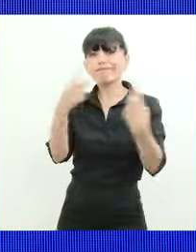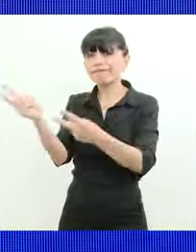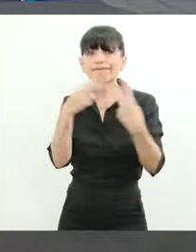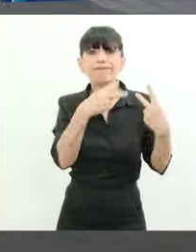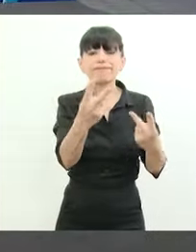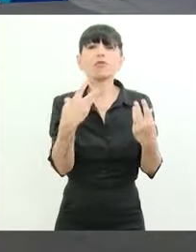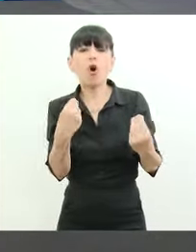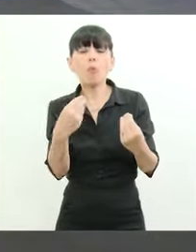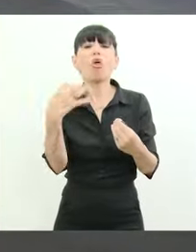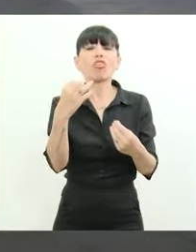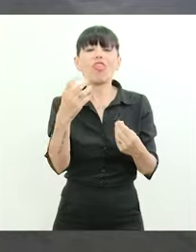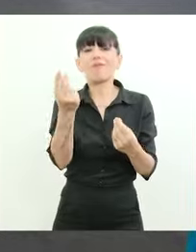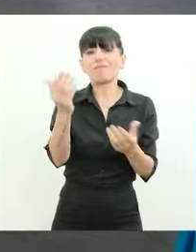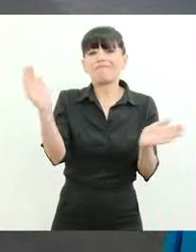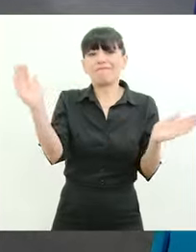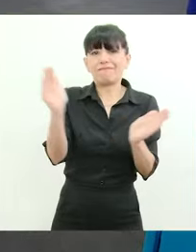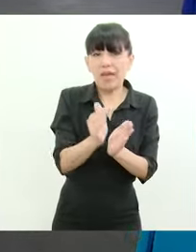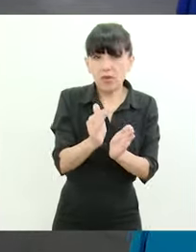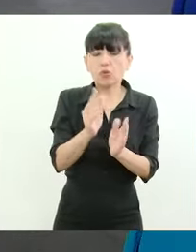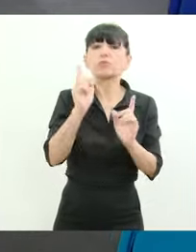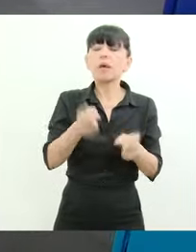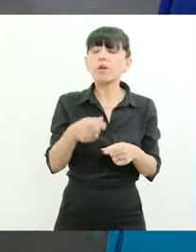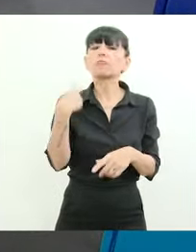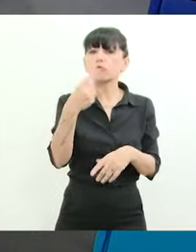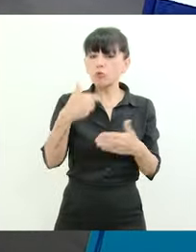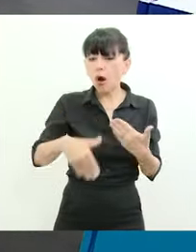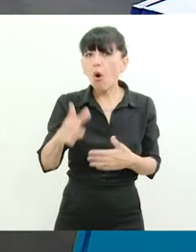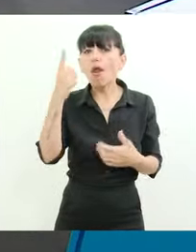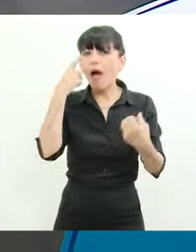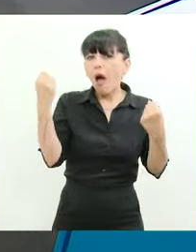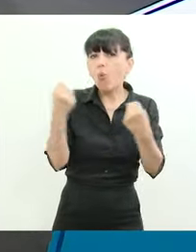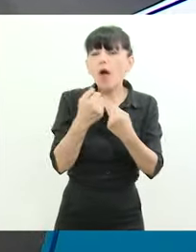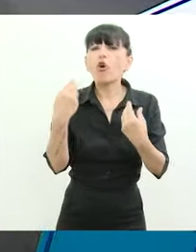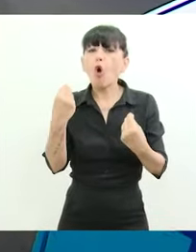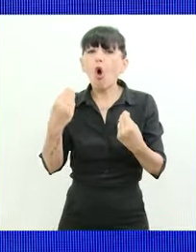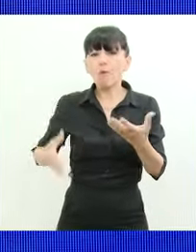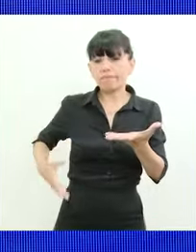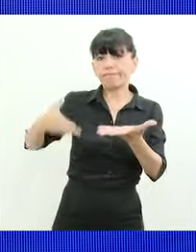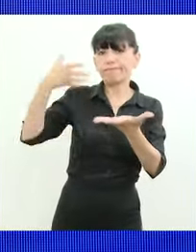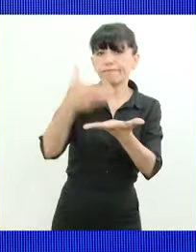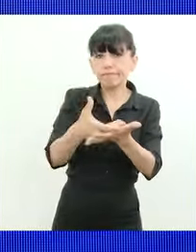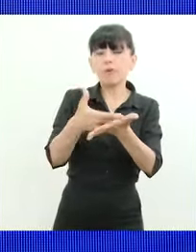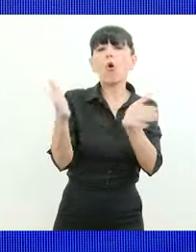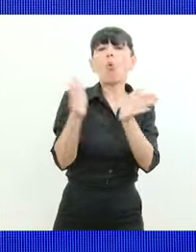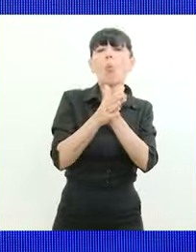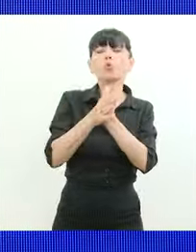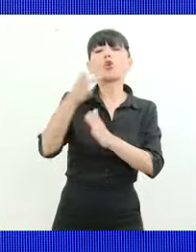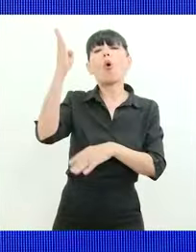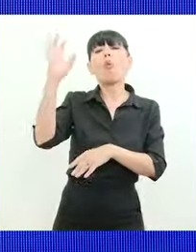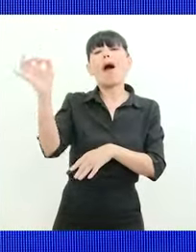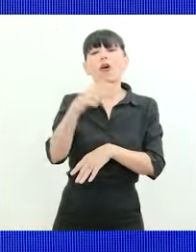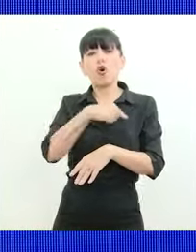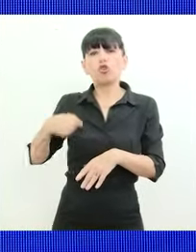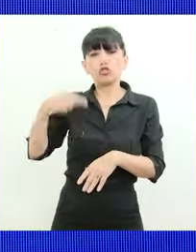Atlántico y al Pacífico. Estamos con un acuerdo muy importante de financiamiento con una institución, en un banco chino, para